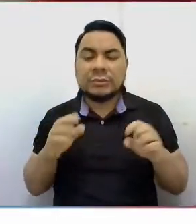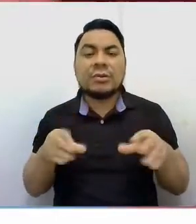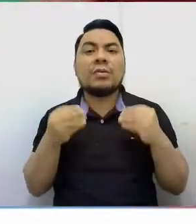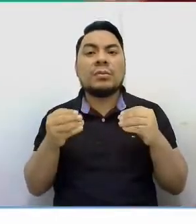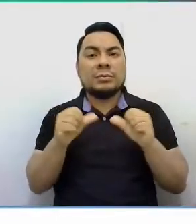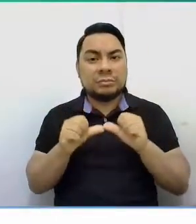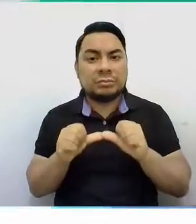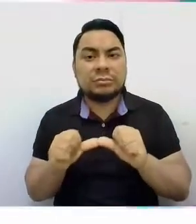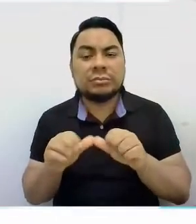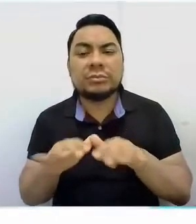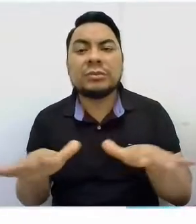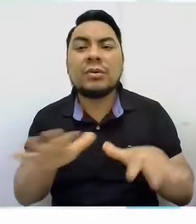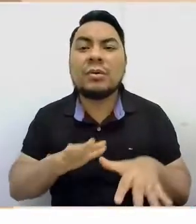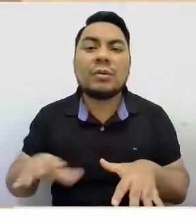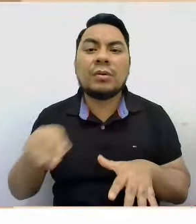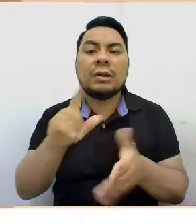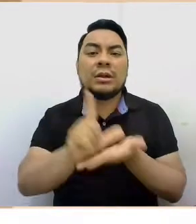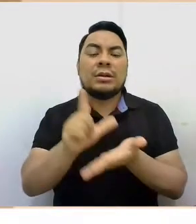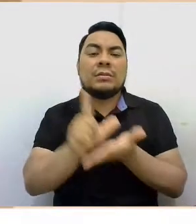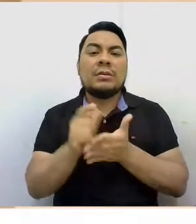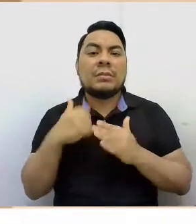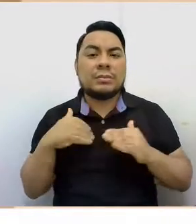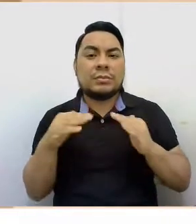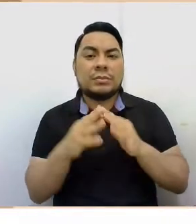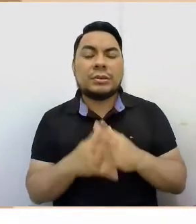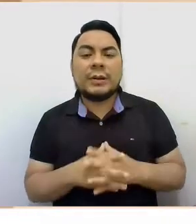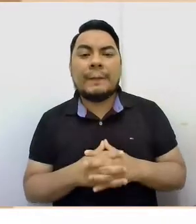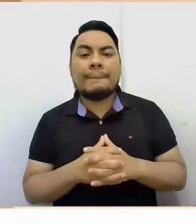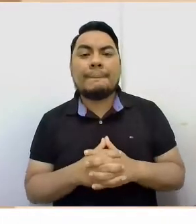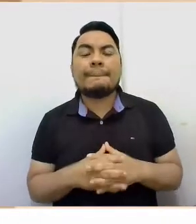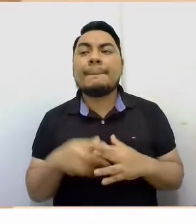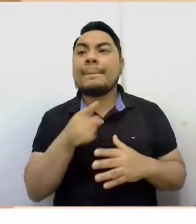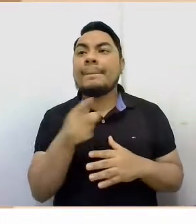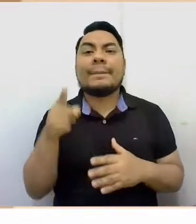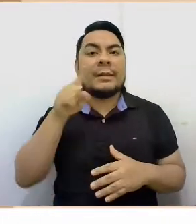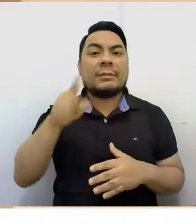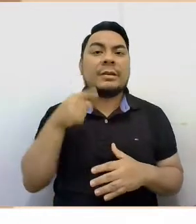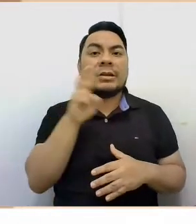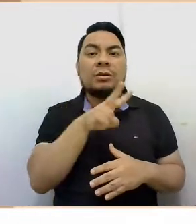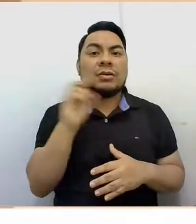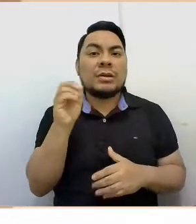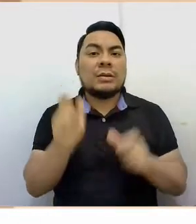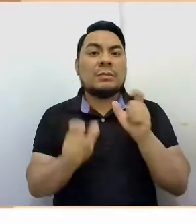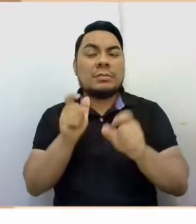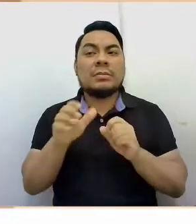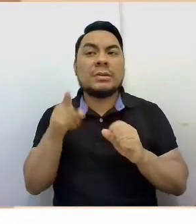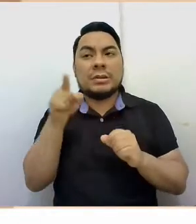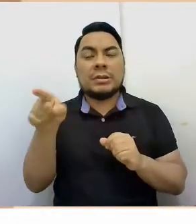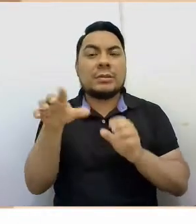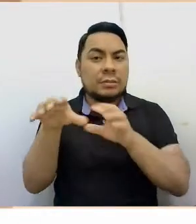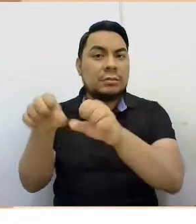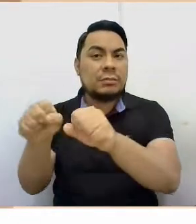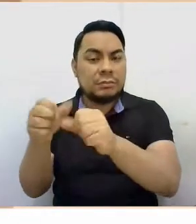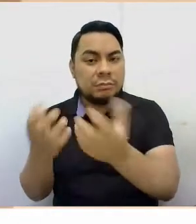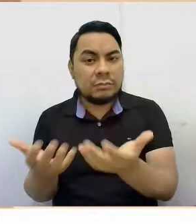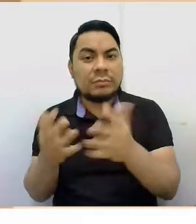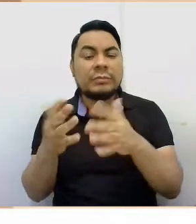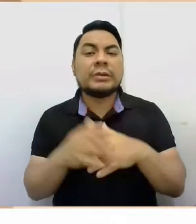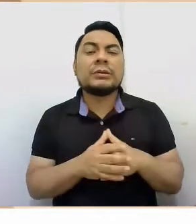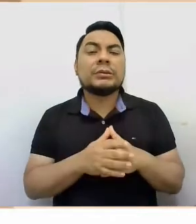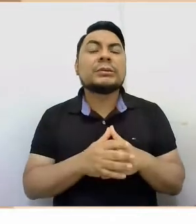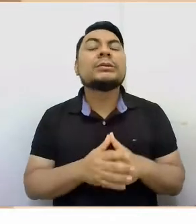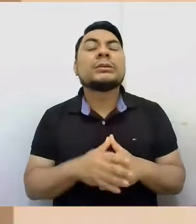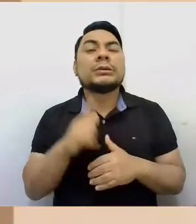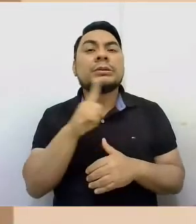toda Lima Metropolitana. De las 1.200 personas intervenidas, más de 100 personas han